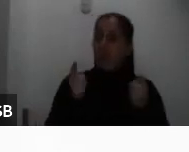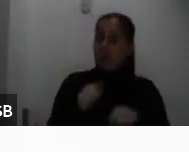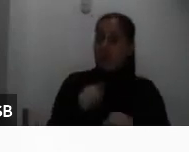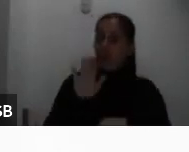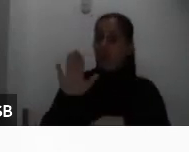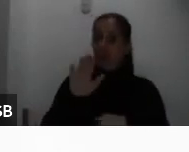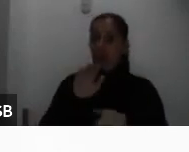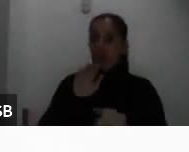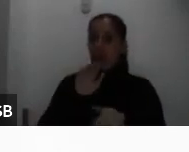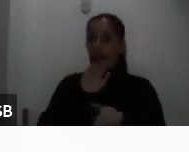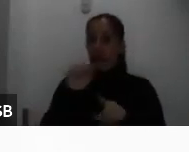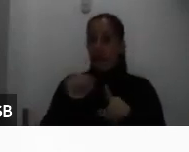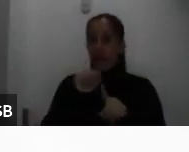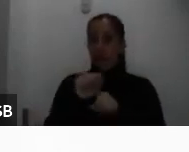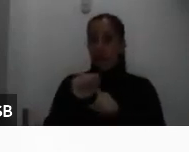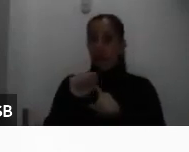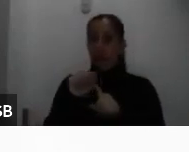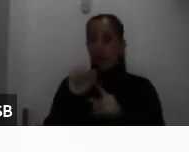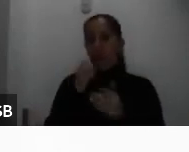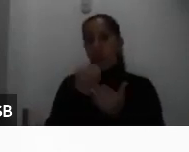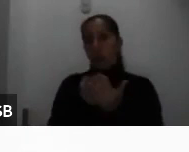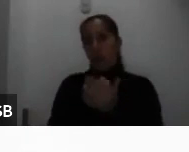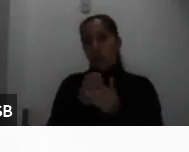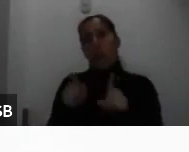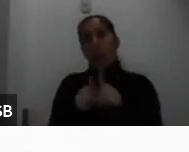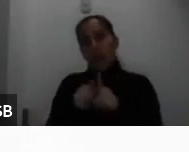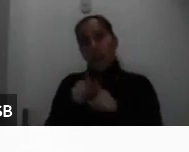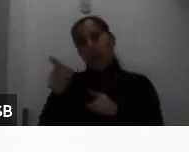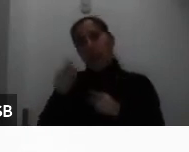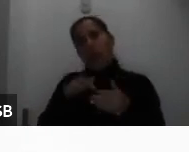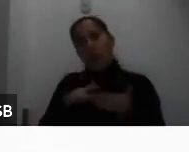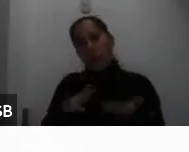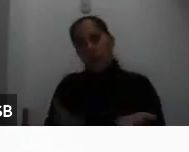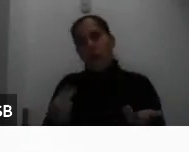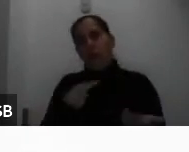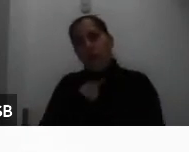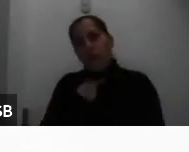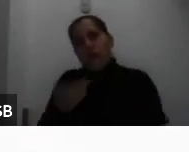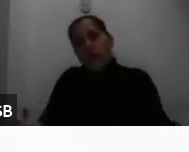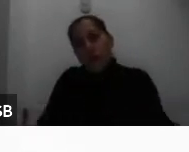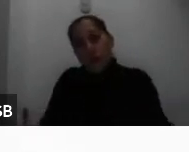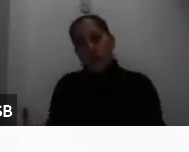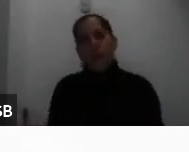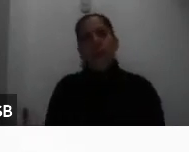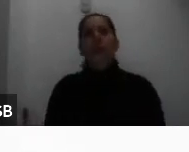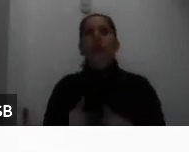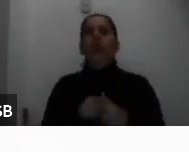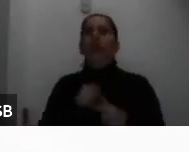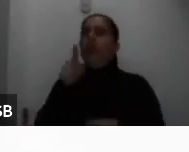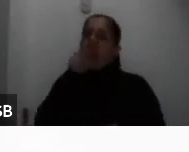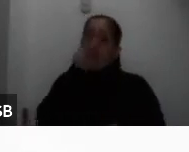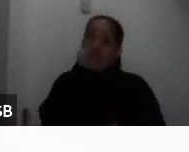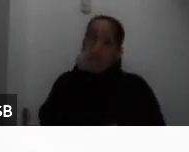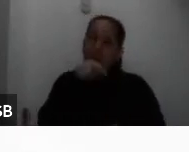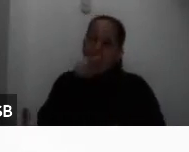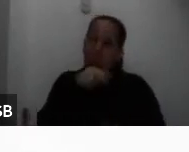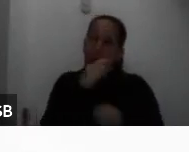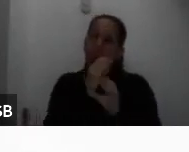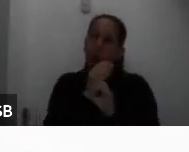socioeconómica pero también en sus estudios entonces ustedes aquí la leen con detalle habla de